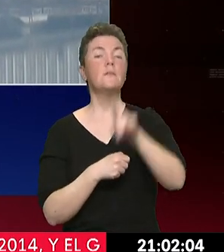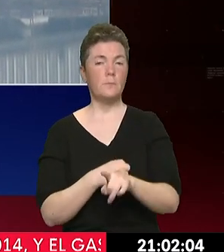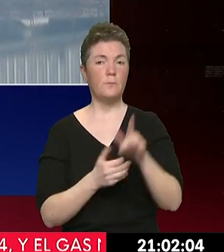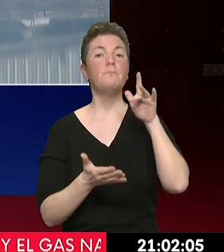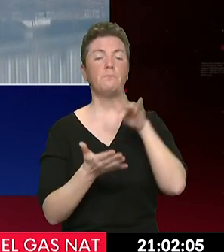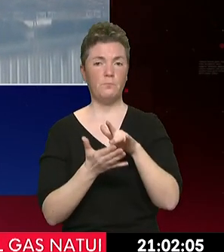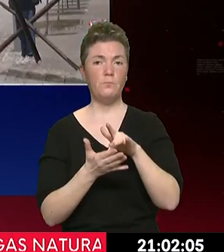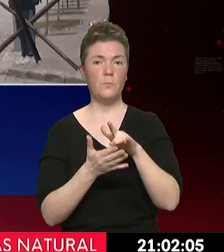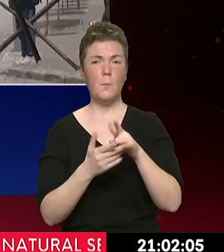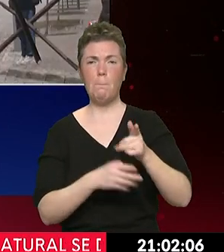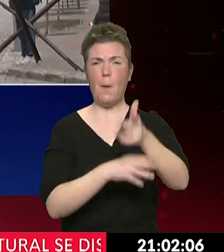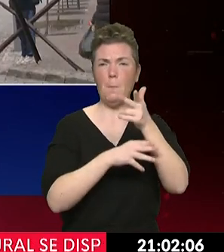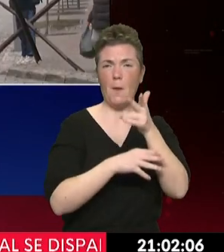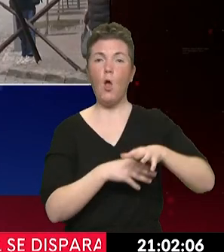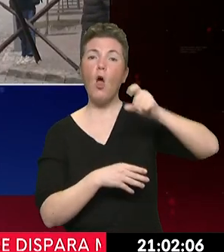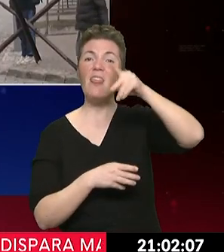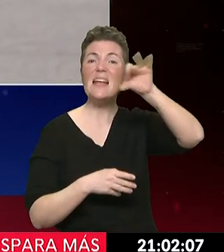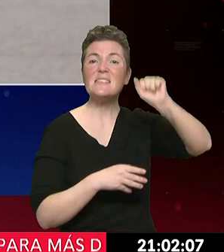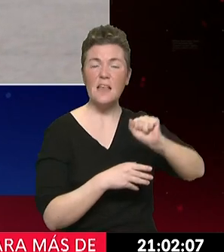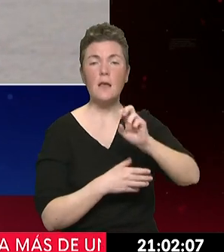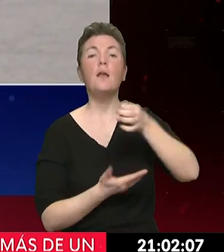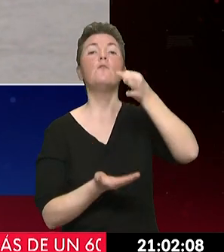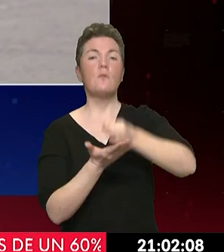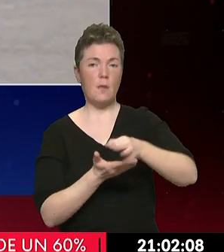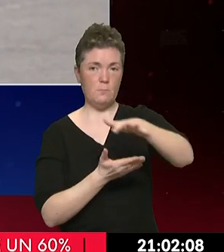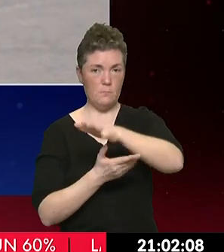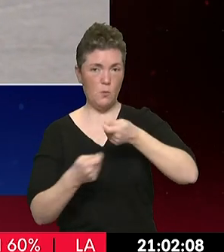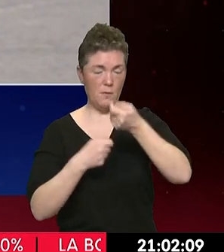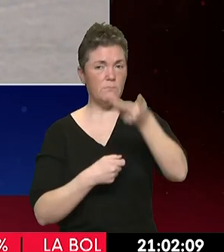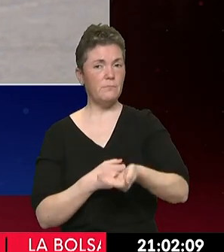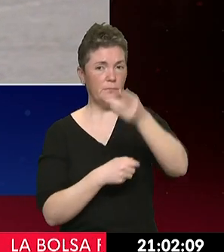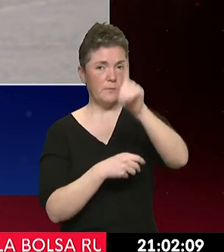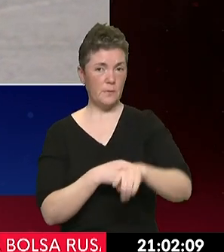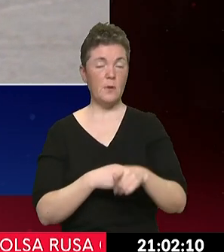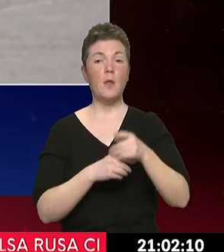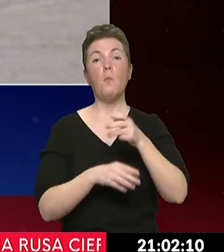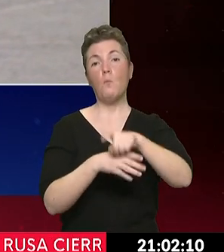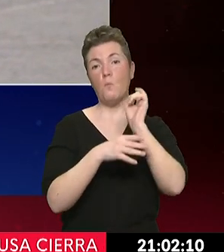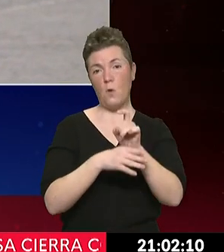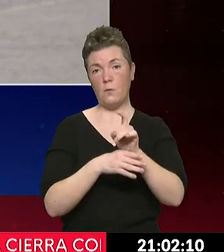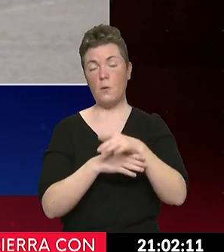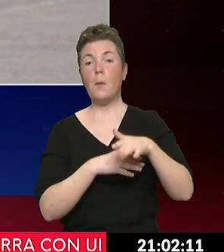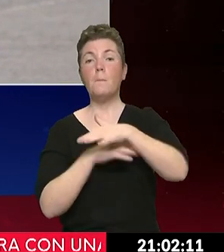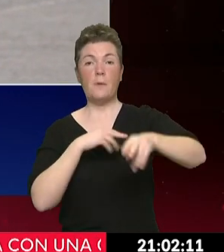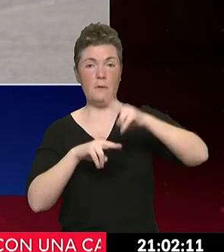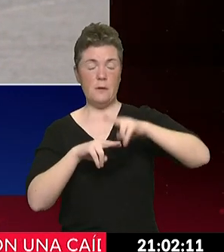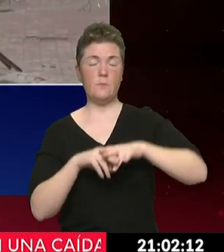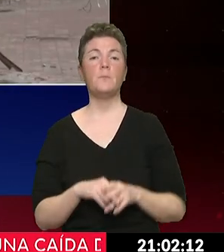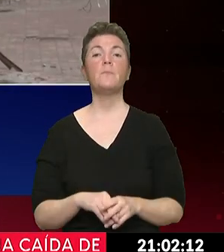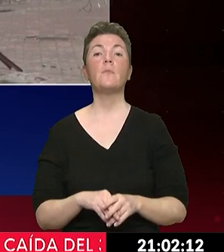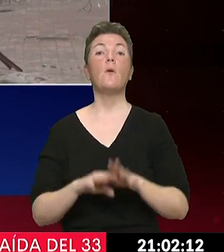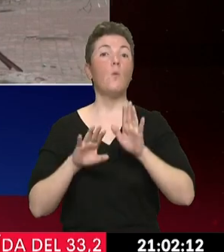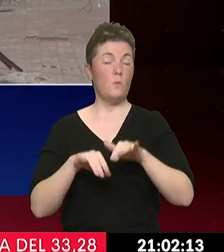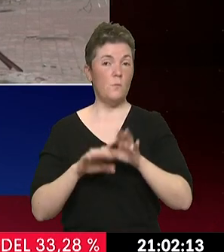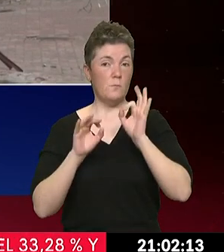produciendo disparos en Odessa, otra importantísima plaza comercial y portuaria del Mar Negro. Por último, lo que